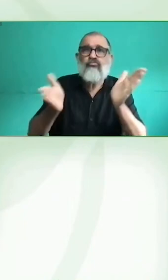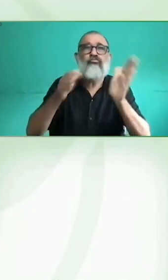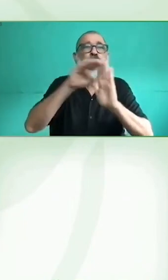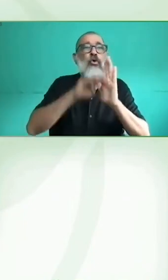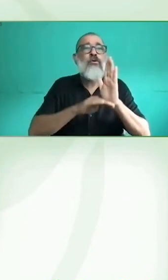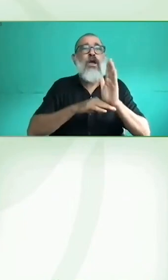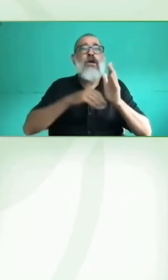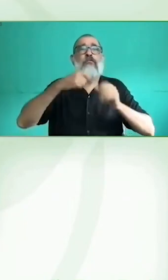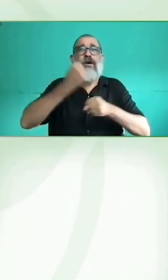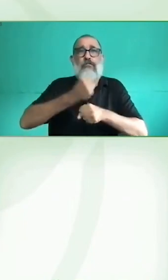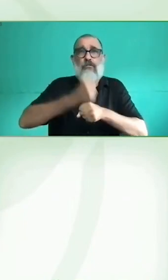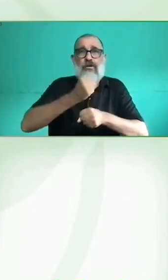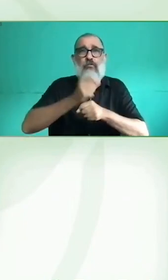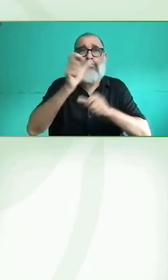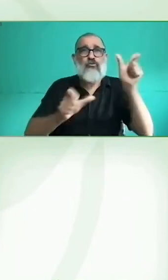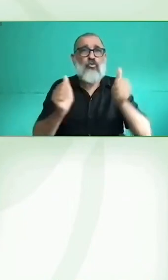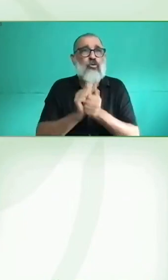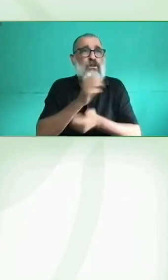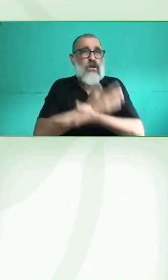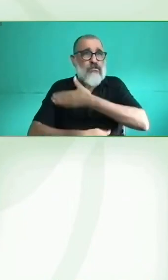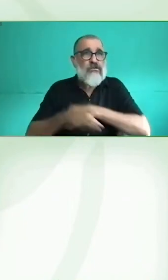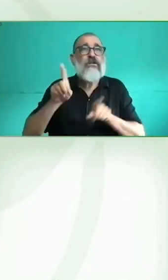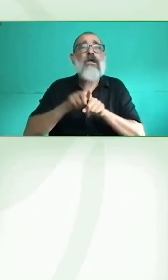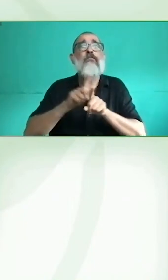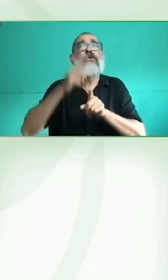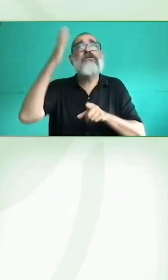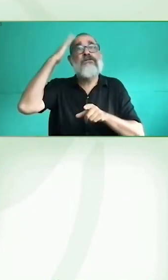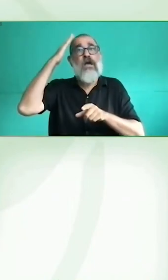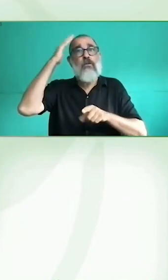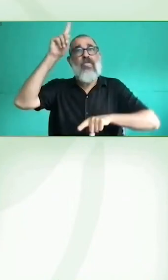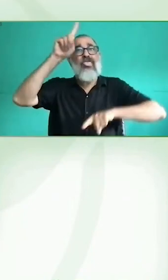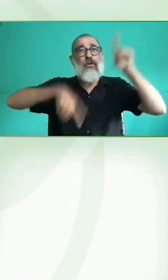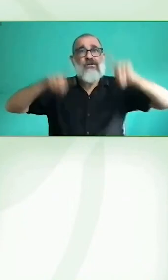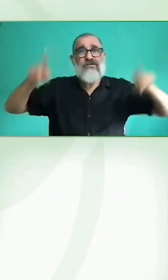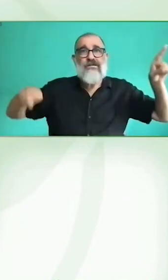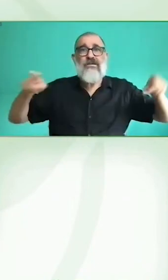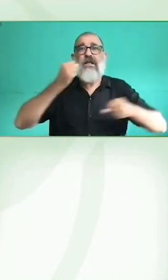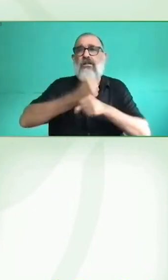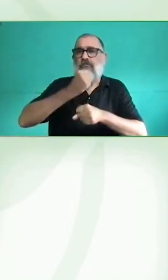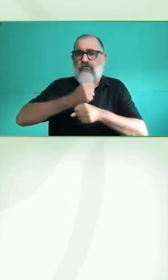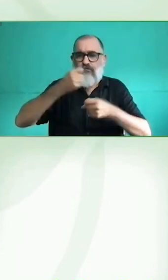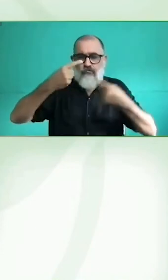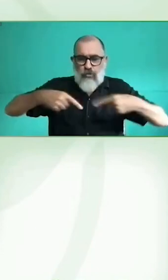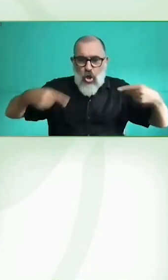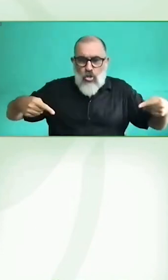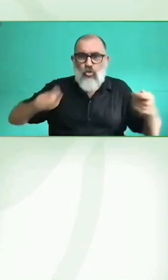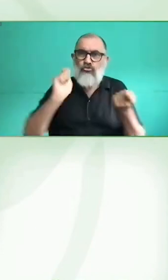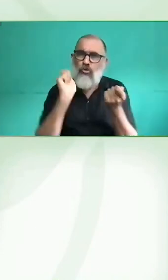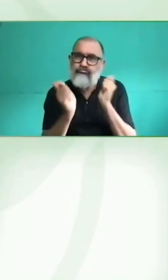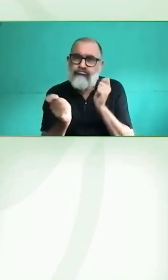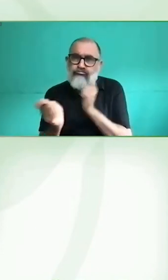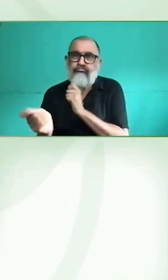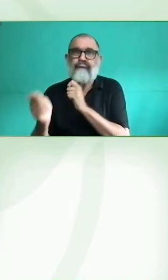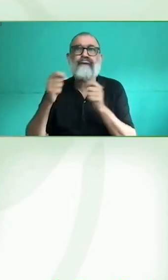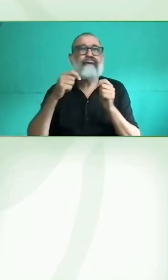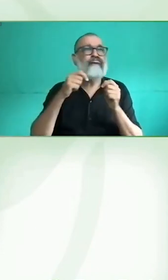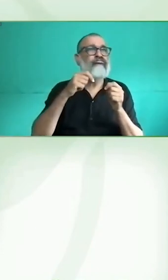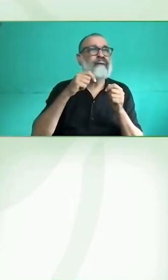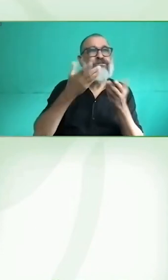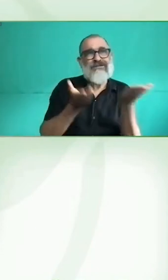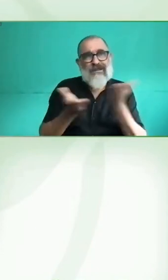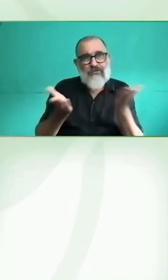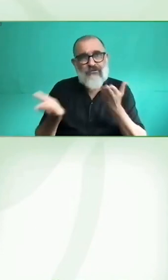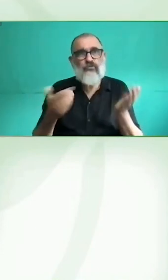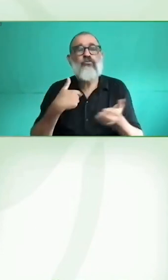personal y productos de apoyo tecnológico, específicamente para personas con discapacidad, para personas adultas mayores. Sería ese paso